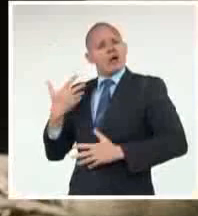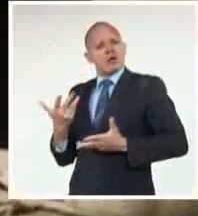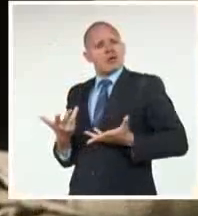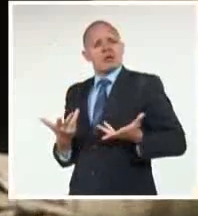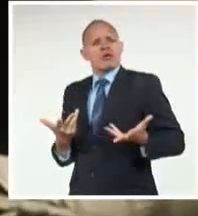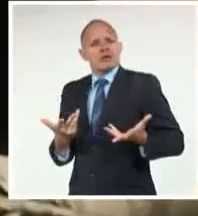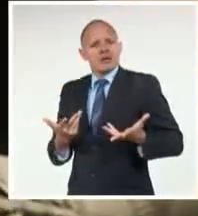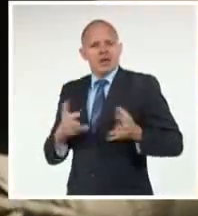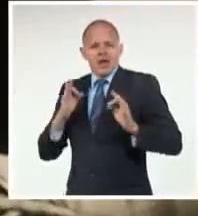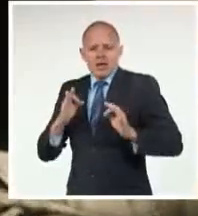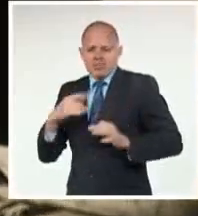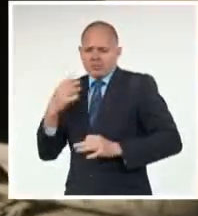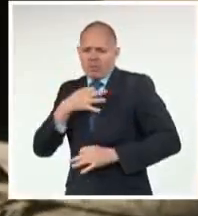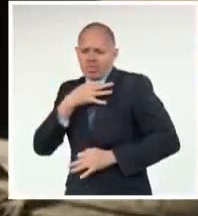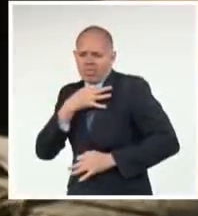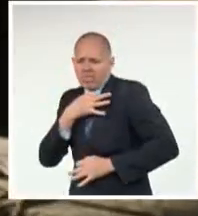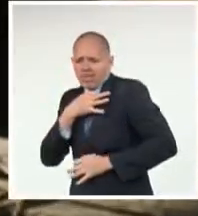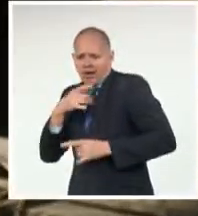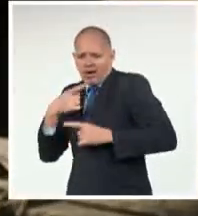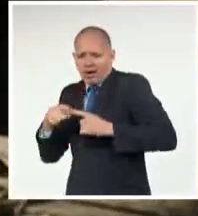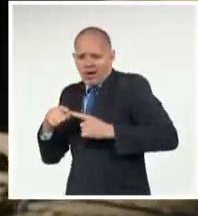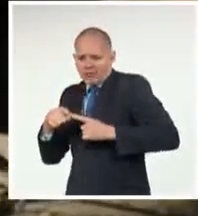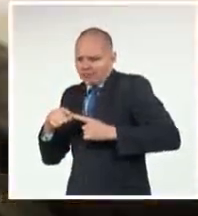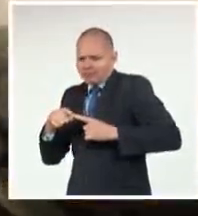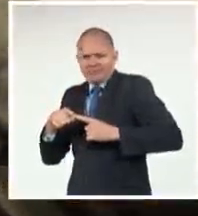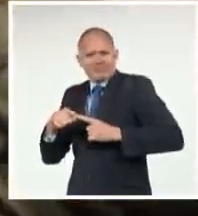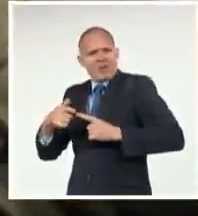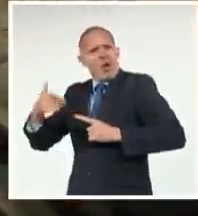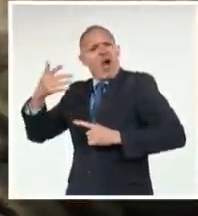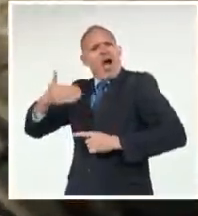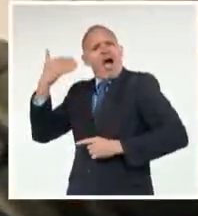o que era niña, o niño.